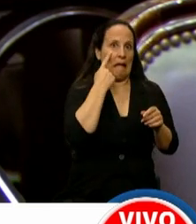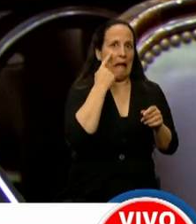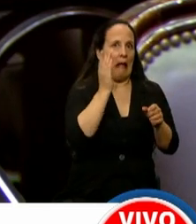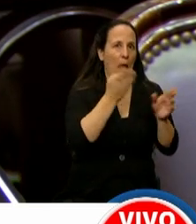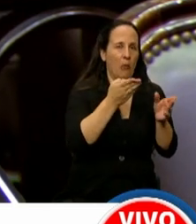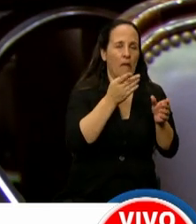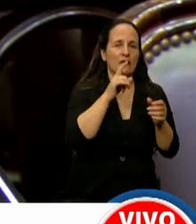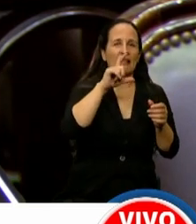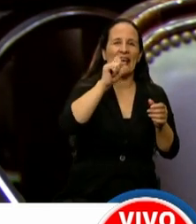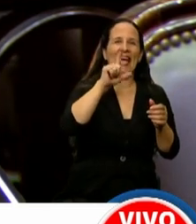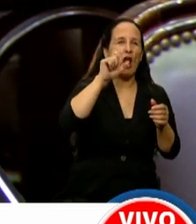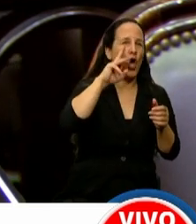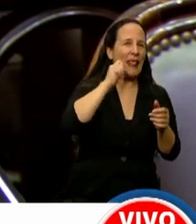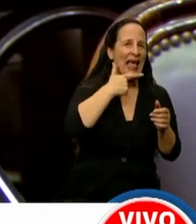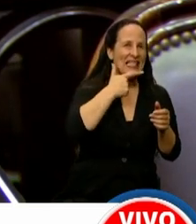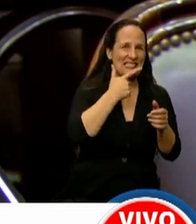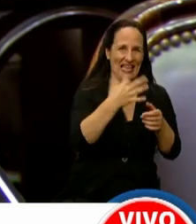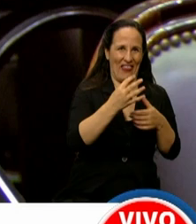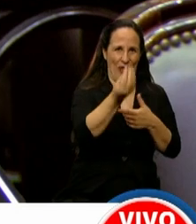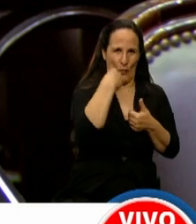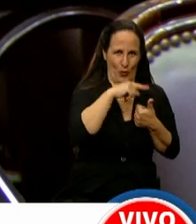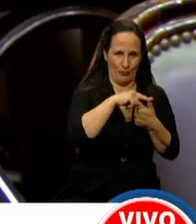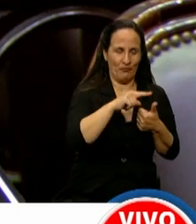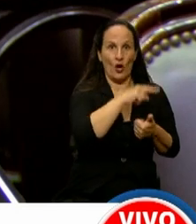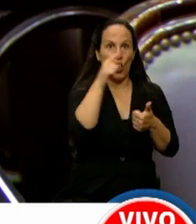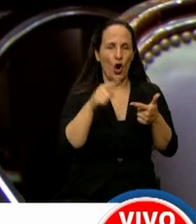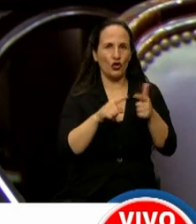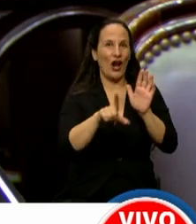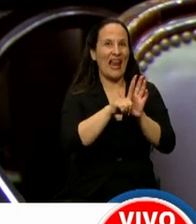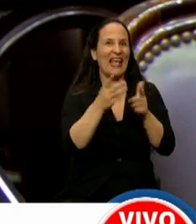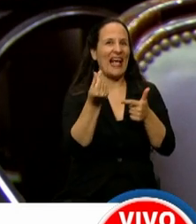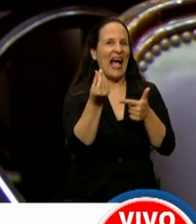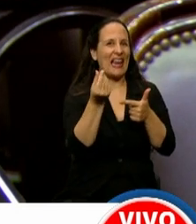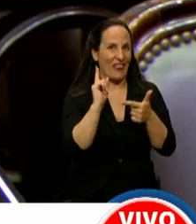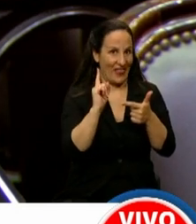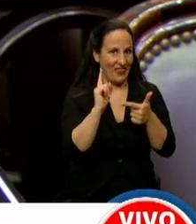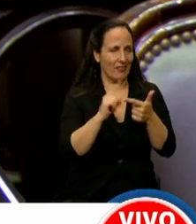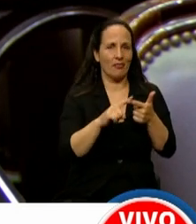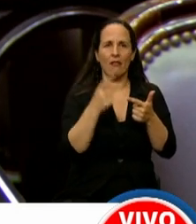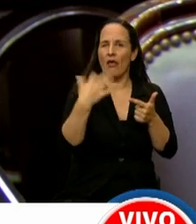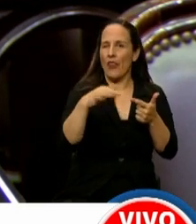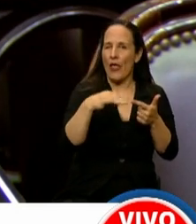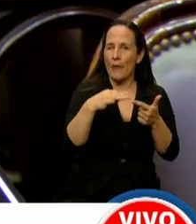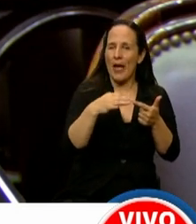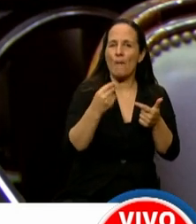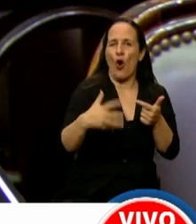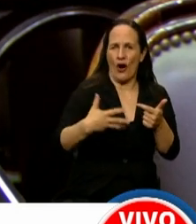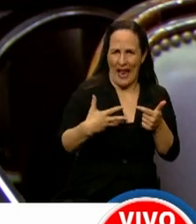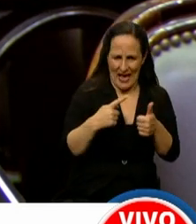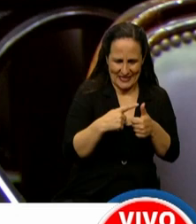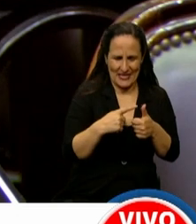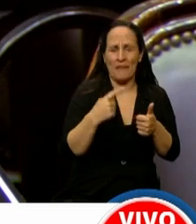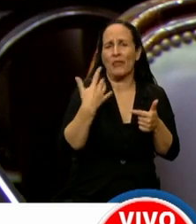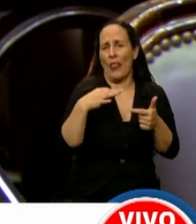para la subsistencia. La ley de la calidad. Debíamos incorporar o debemos incorporar grasas,